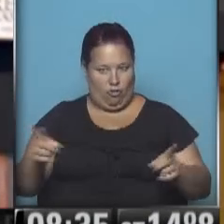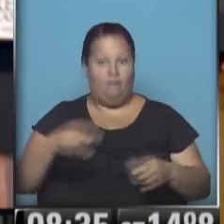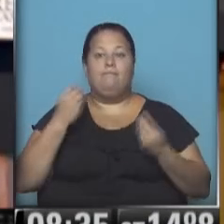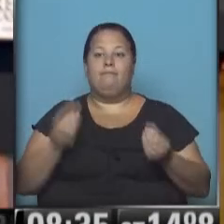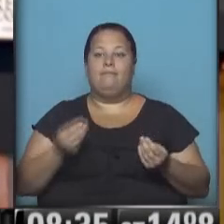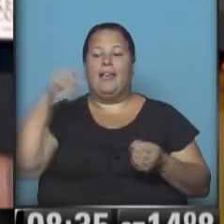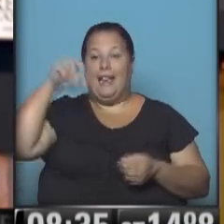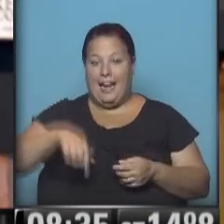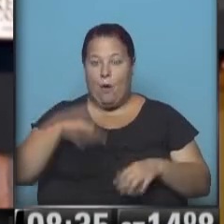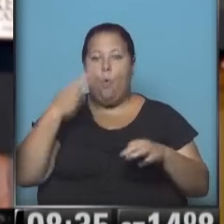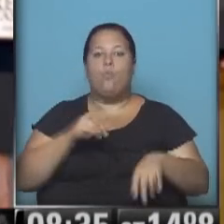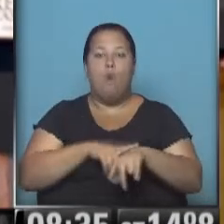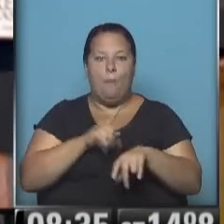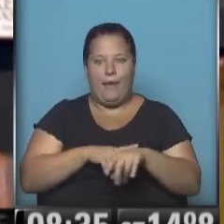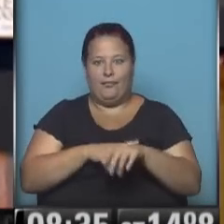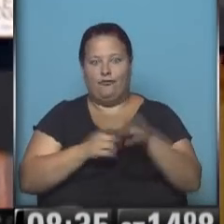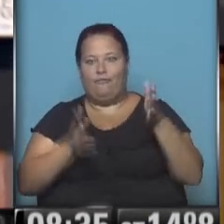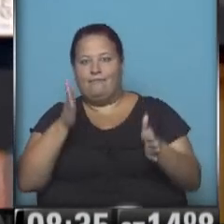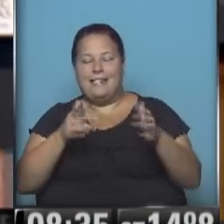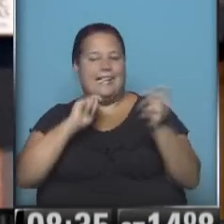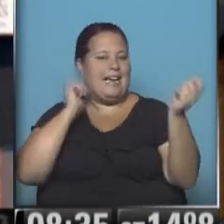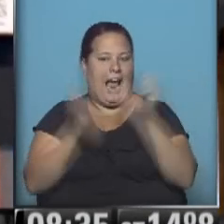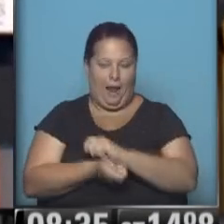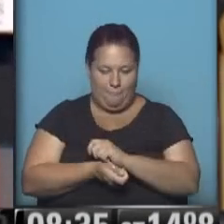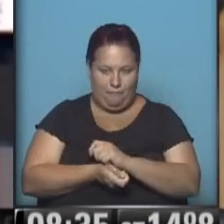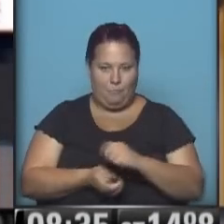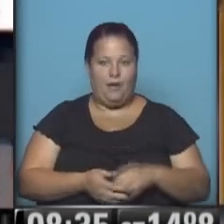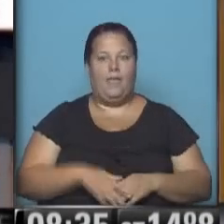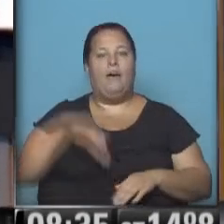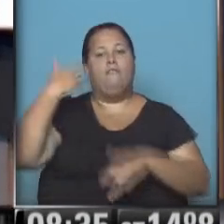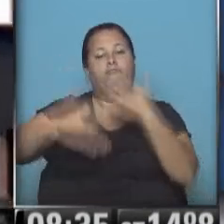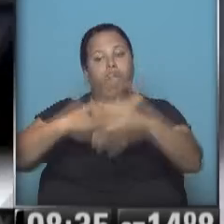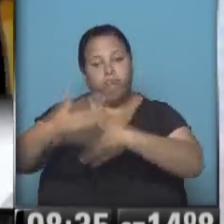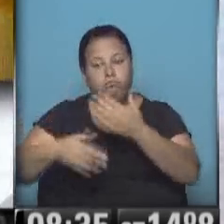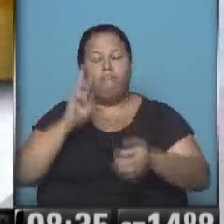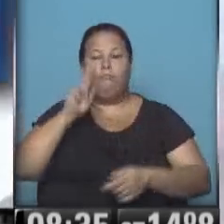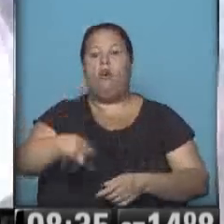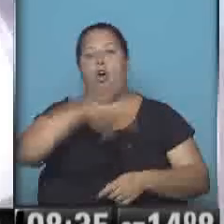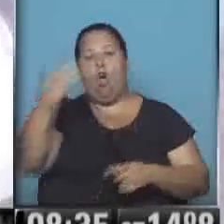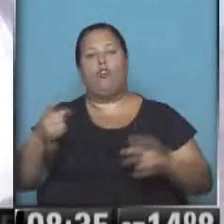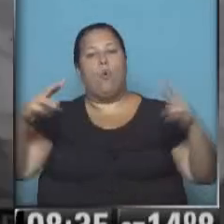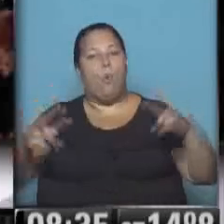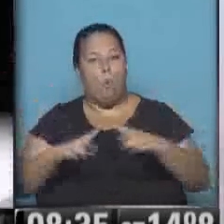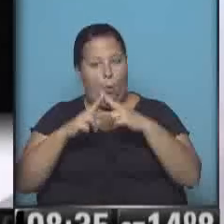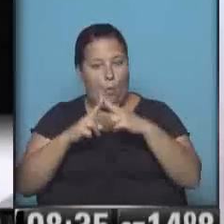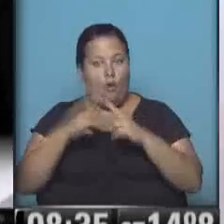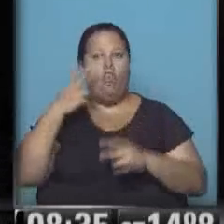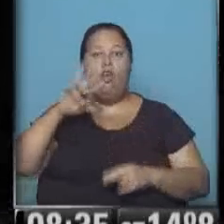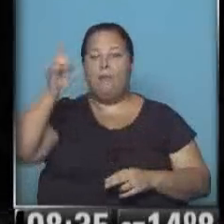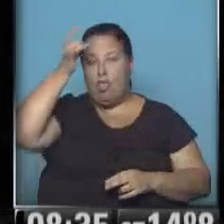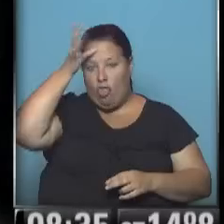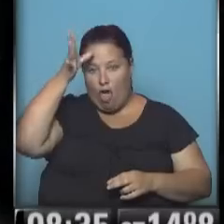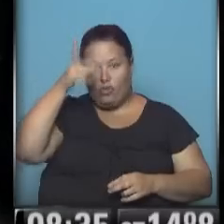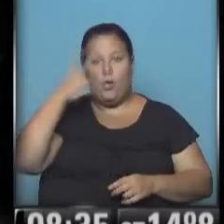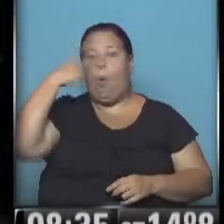fue este el momento bisagra, el momento de cambio. Más adelante vamos a ver otra cumbre, la del 2012,